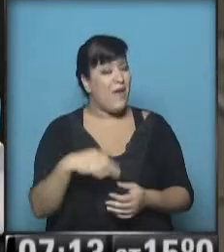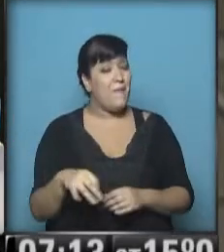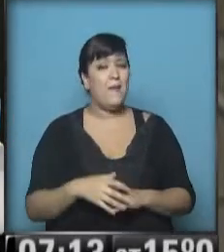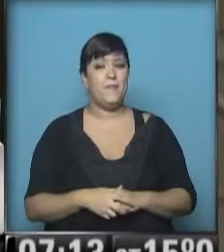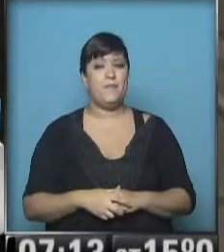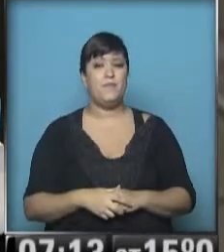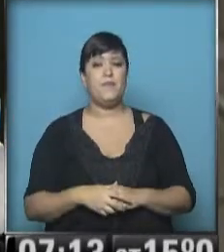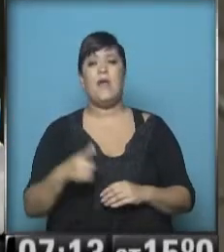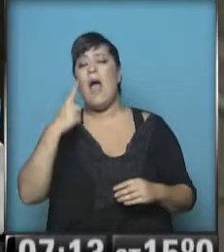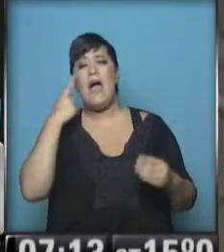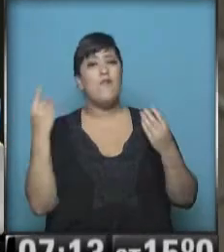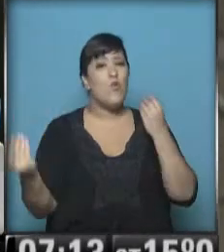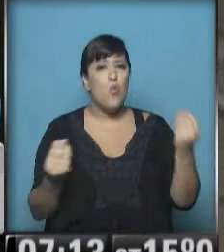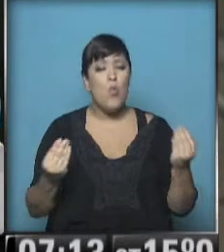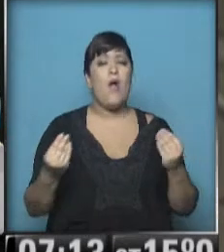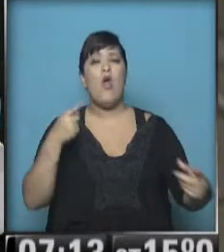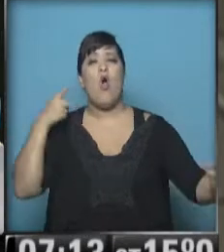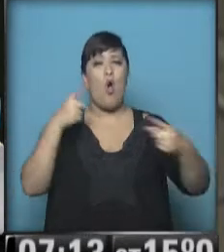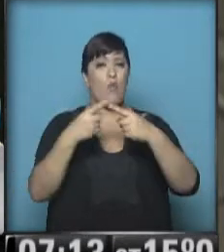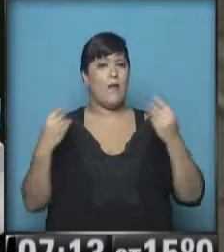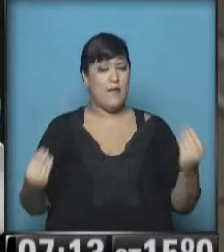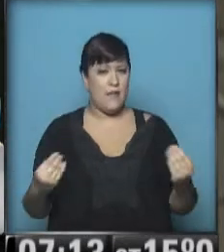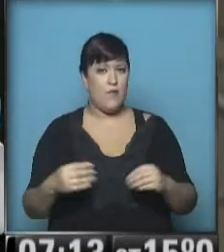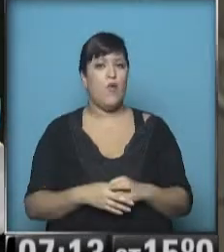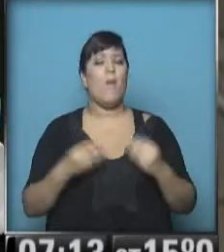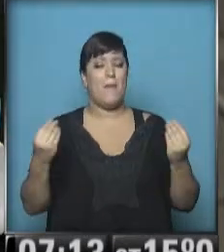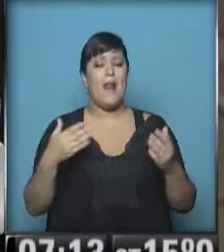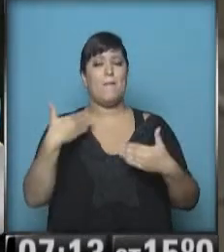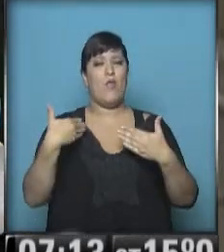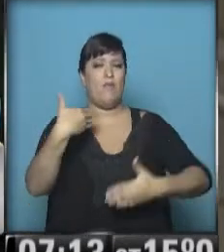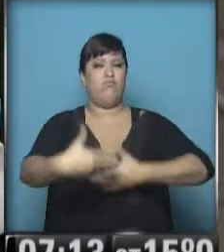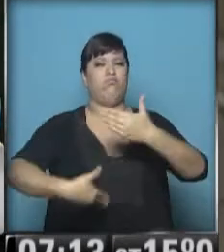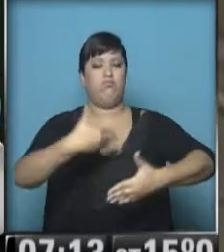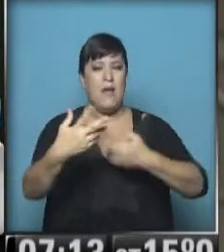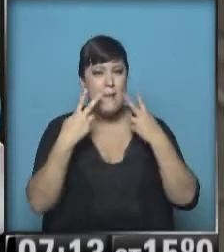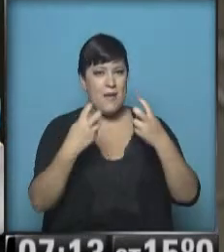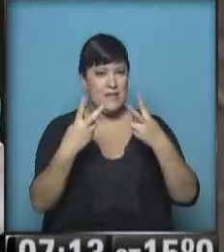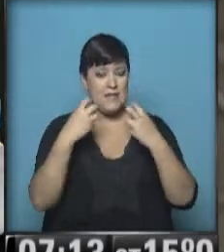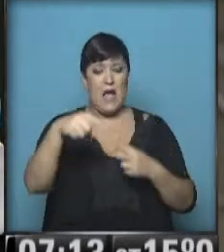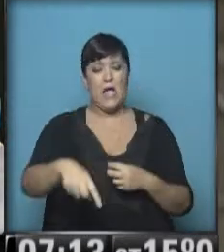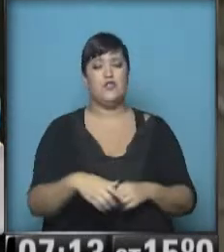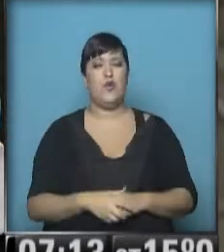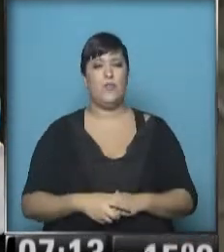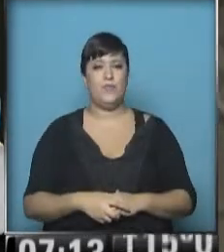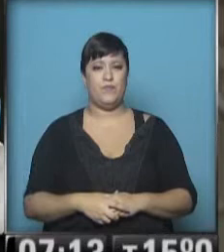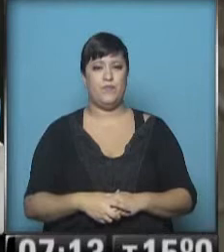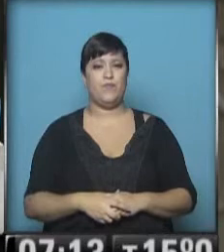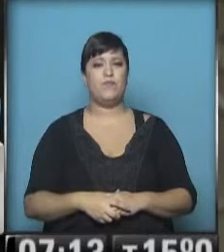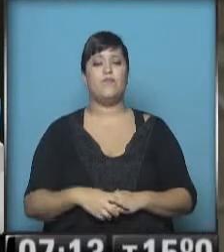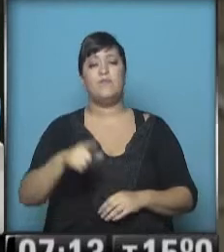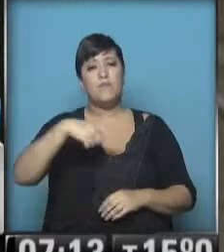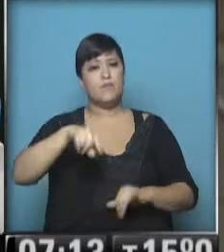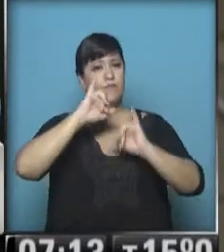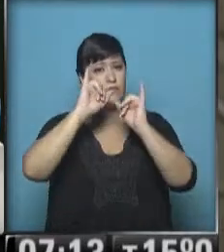y ver cuáles son los alcances que va a tener para poder desarrollar la investigación aquí el Parlamento Nacional. Recordemos,